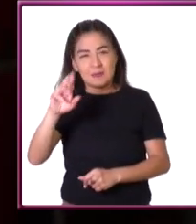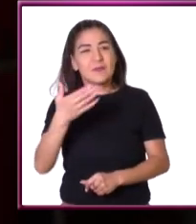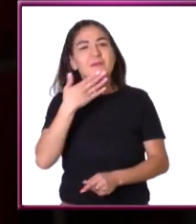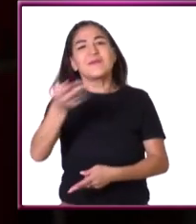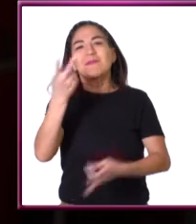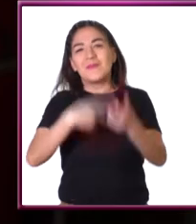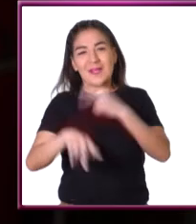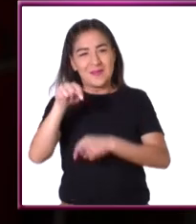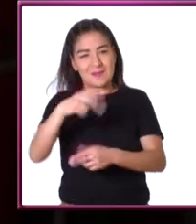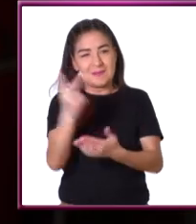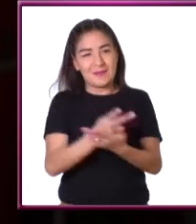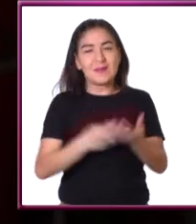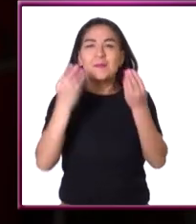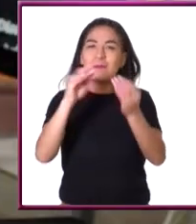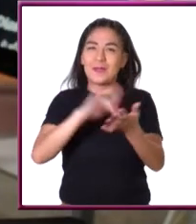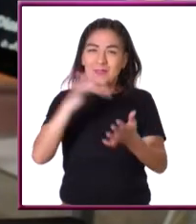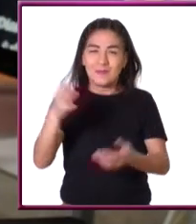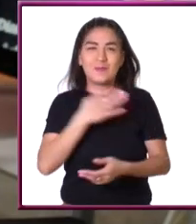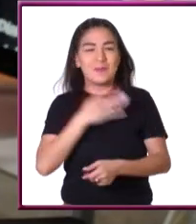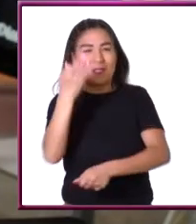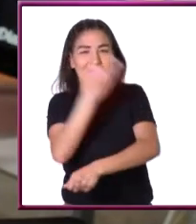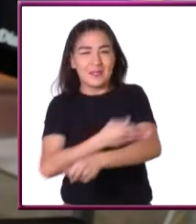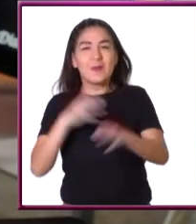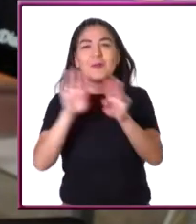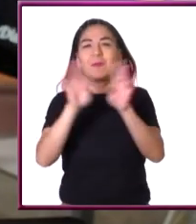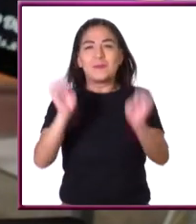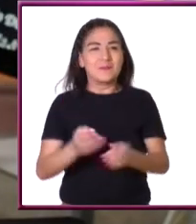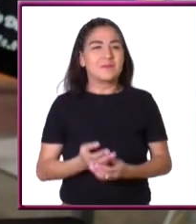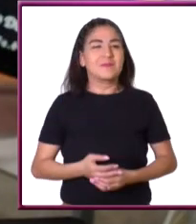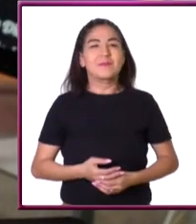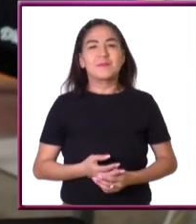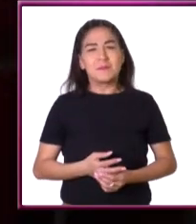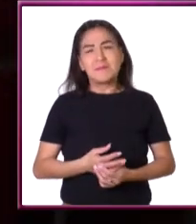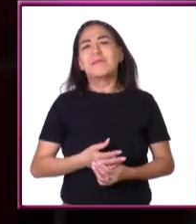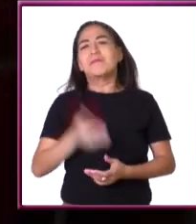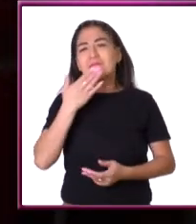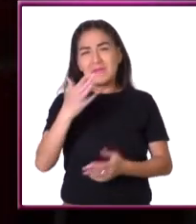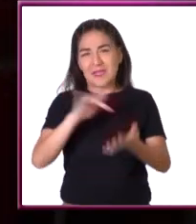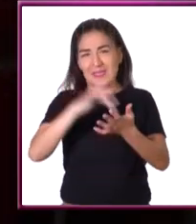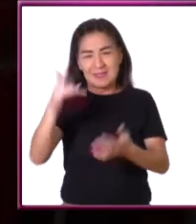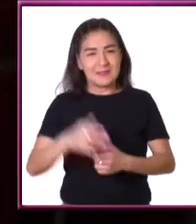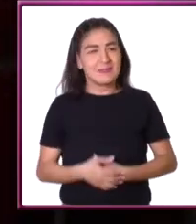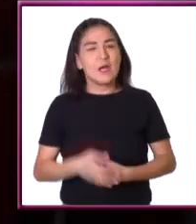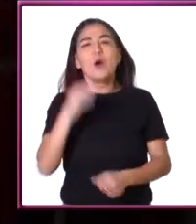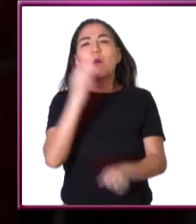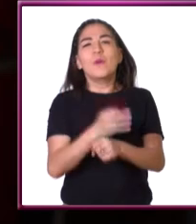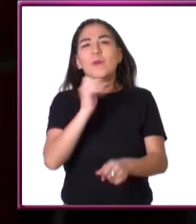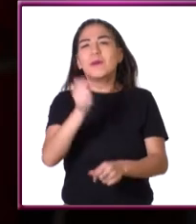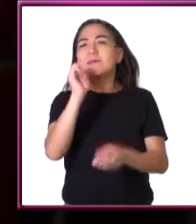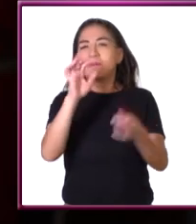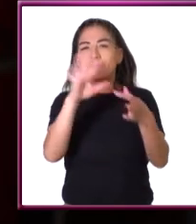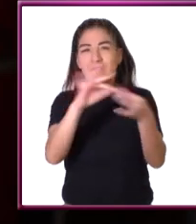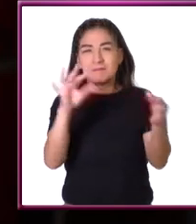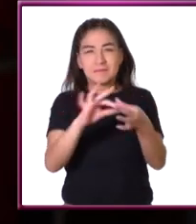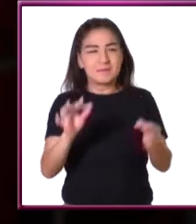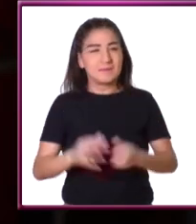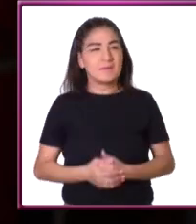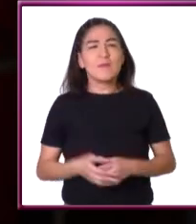¿Qué tal, Alejandro? Bienvenido de nuevo al programa. Gracias, muchas gracias. Buenas tardes. ¿Cómo estás? Muy bien, gracias. Hoy nos puedes platicar